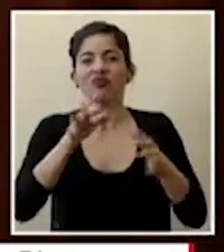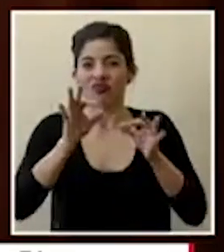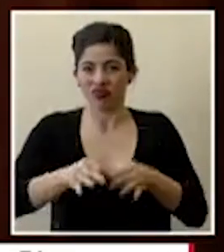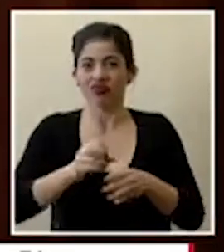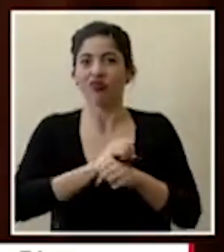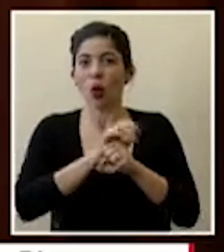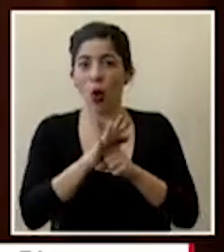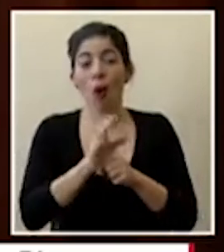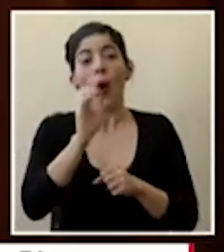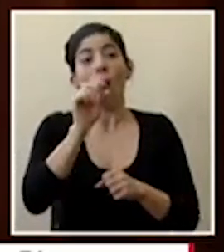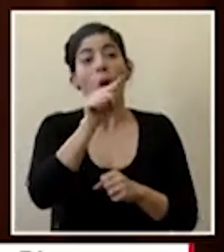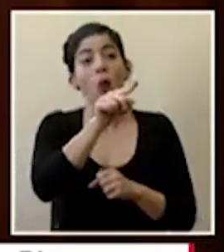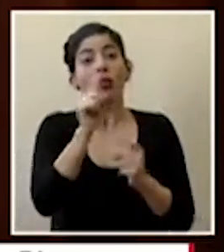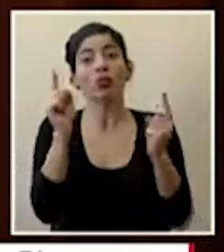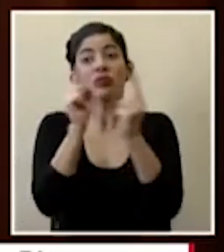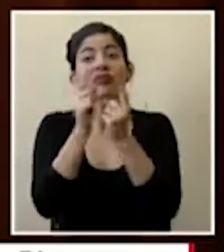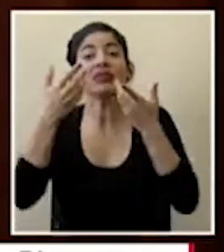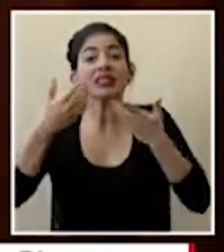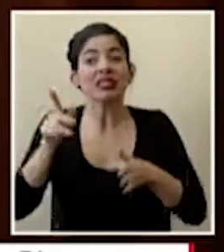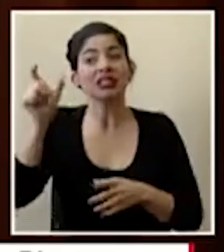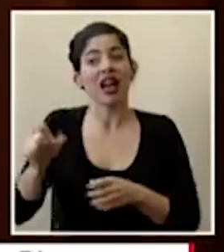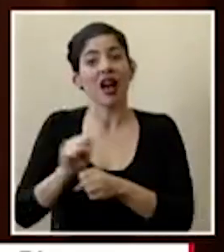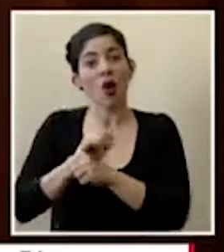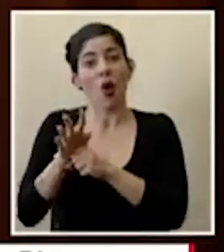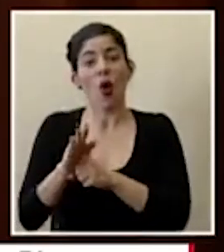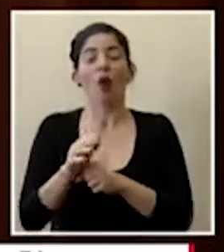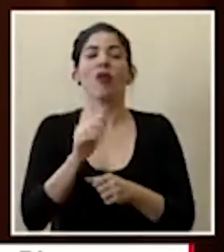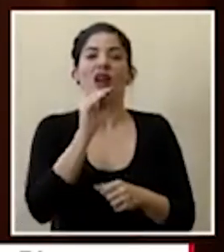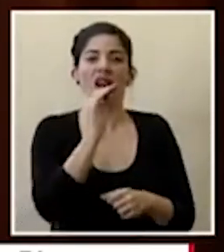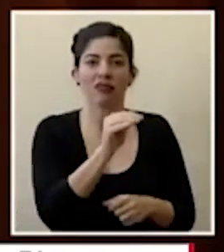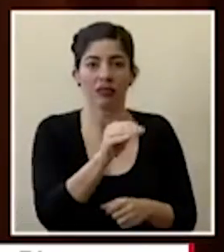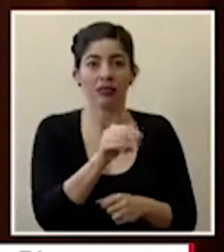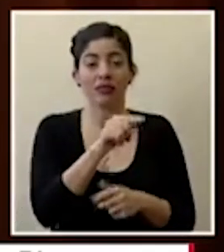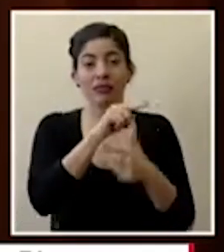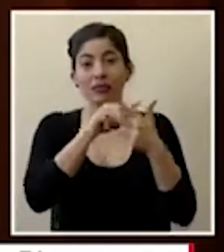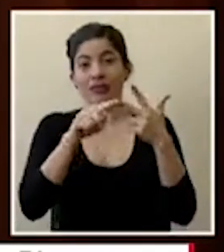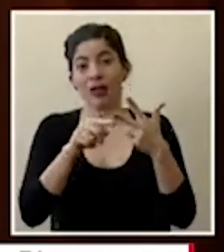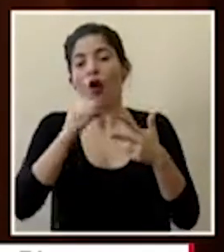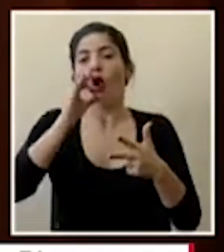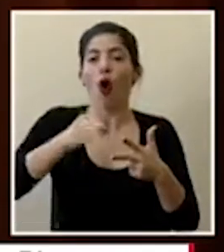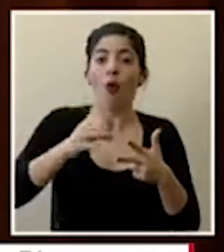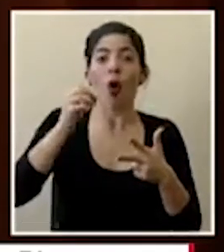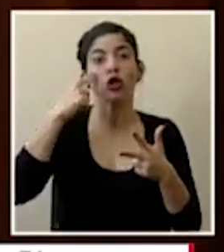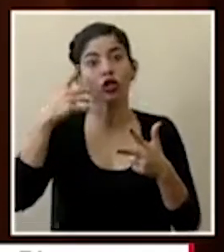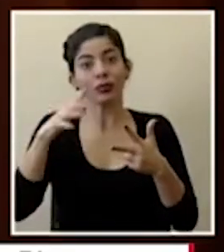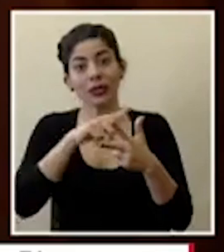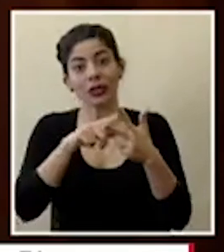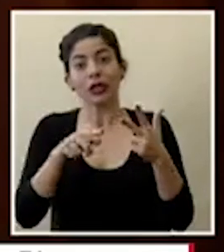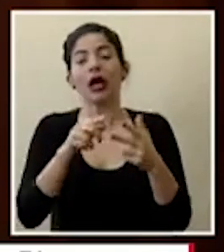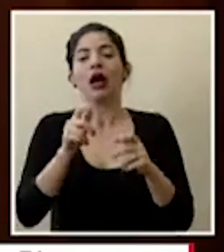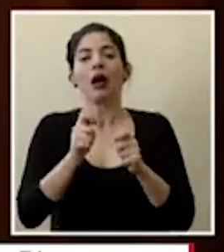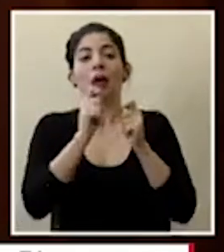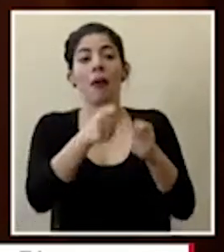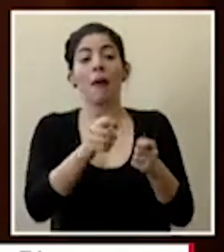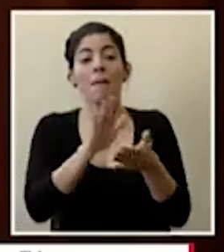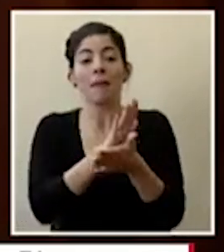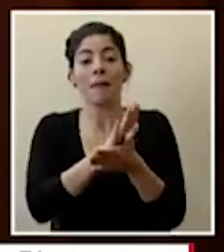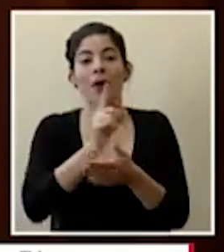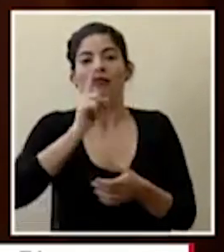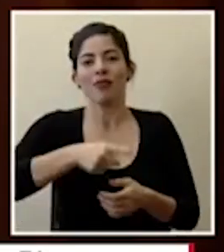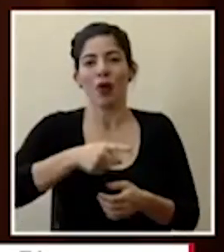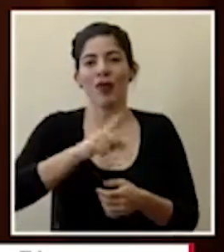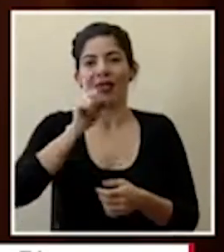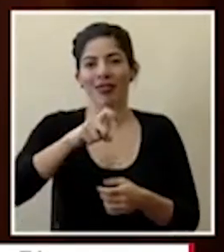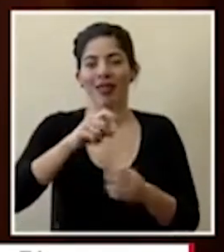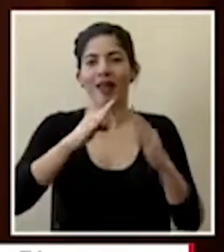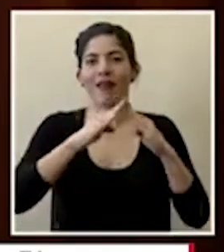persona que es un contacto cercano de estas de estas personas sospechosas o confirmadas que tienen que guardar la cuarentena o